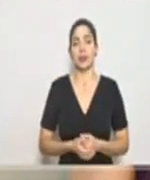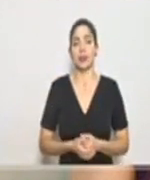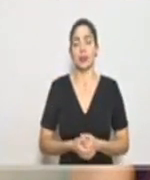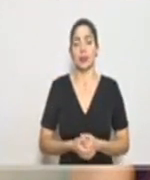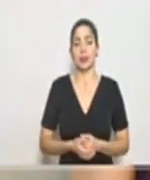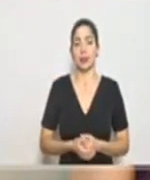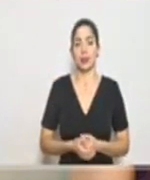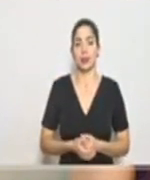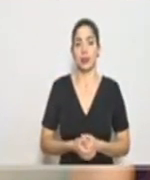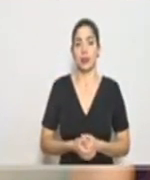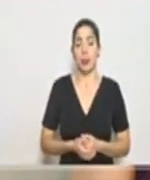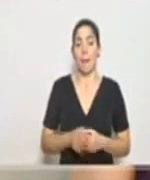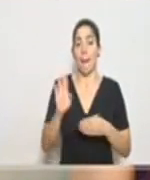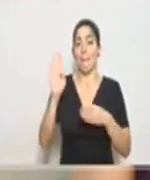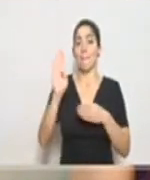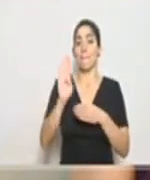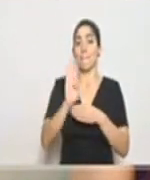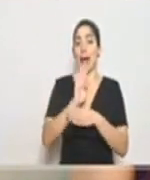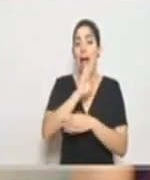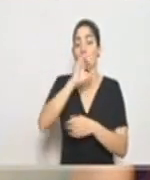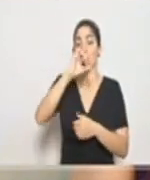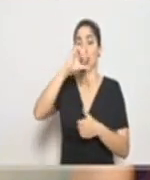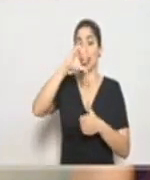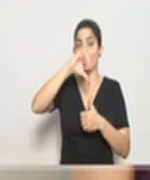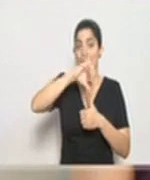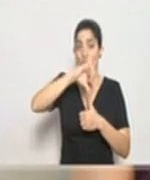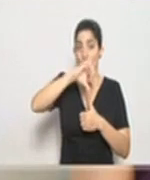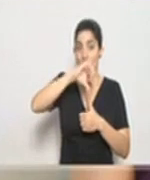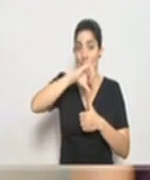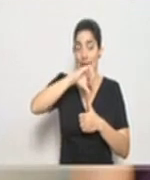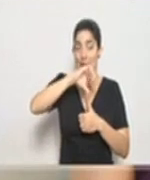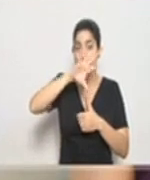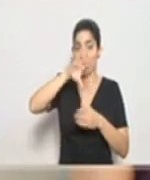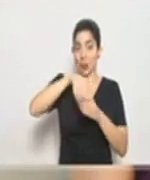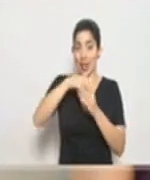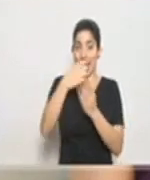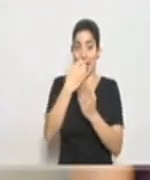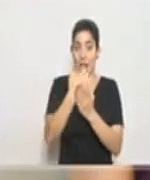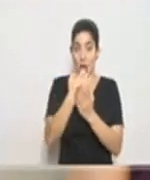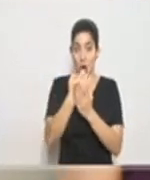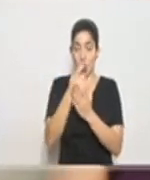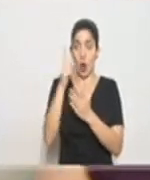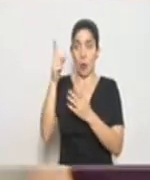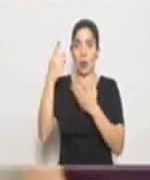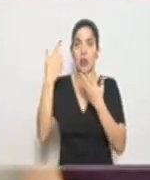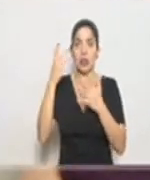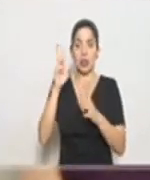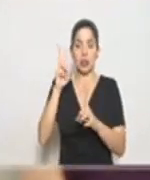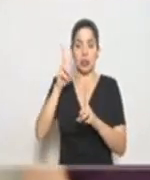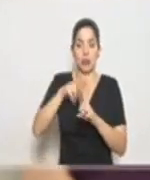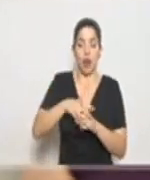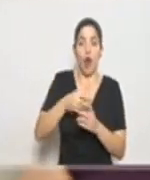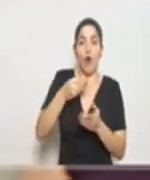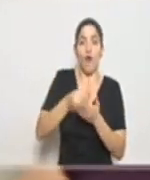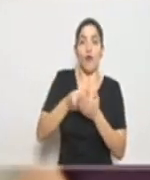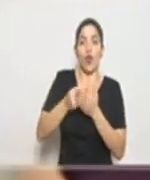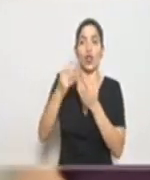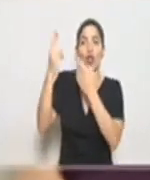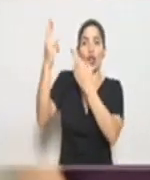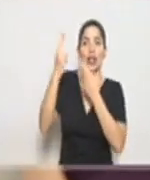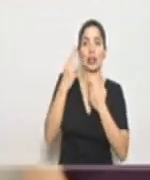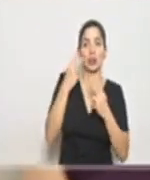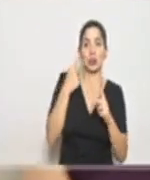del Banco Centroamericano de Integración Económica se han activado los fondos de respuesta a